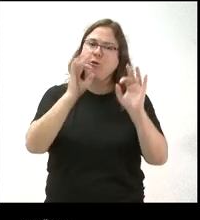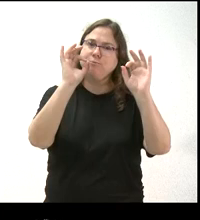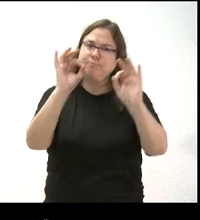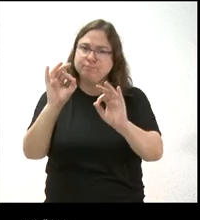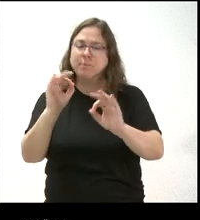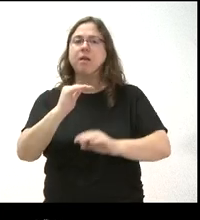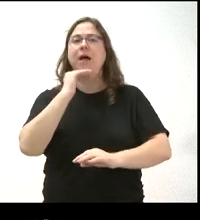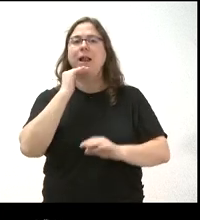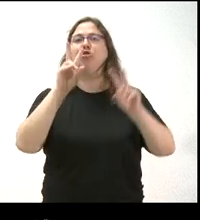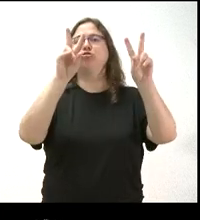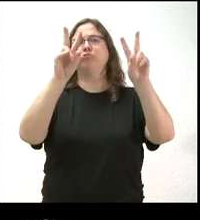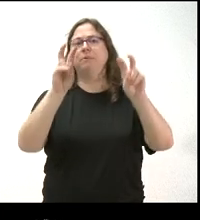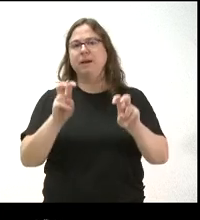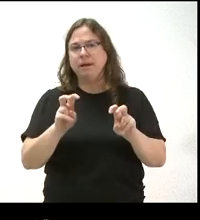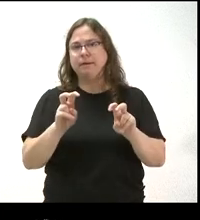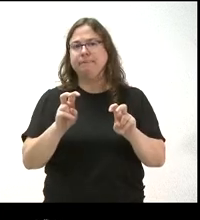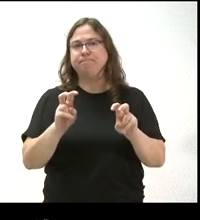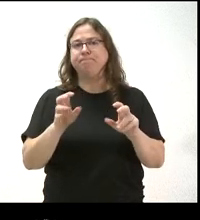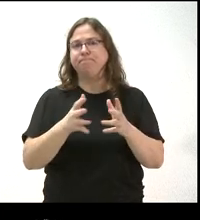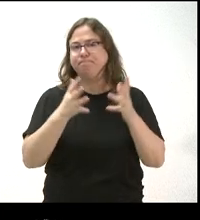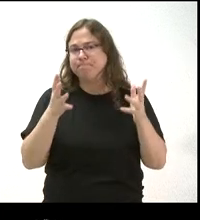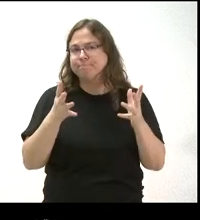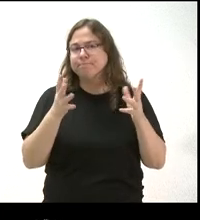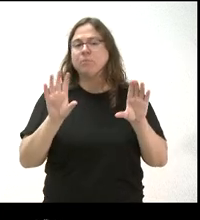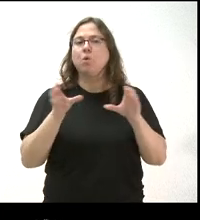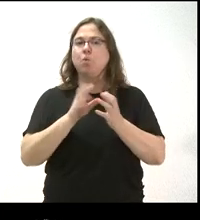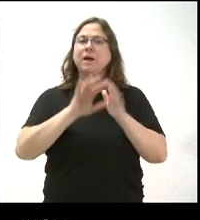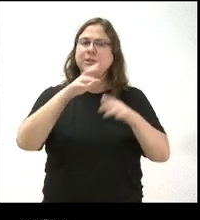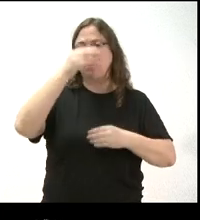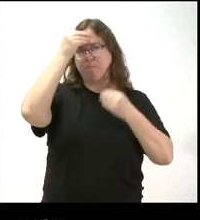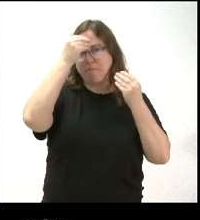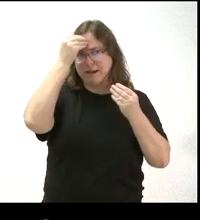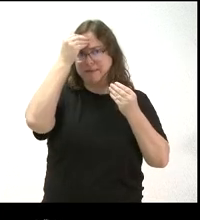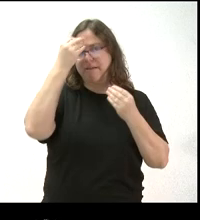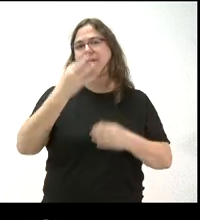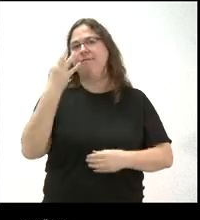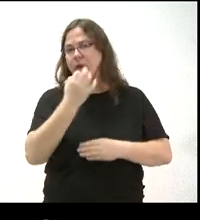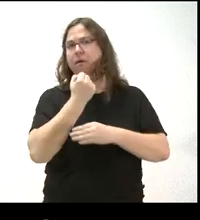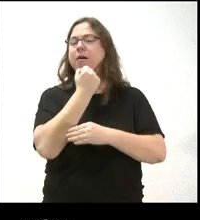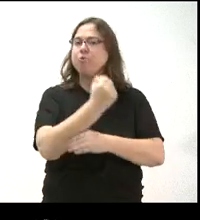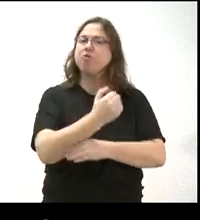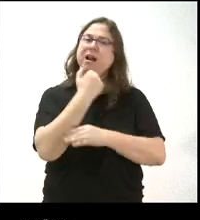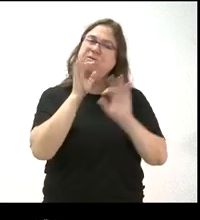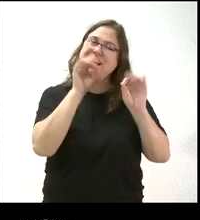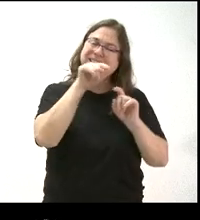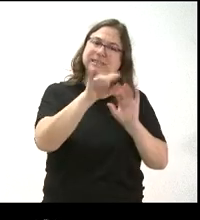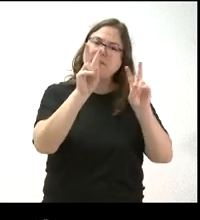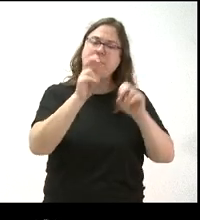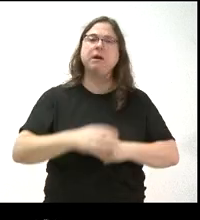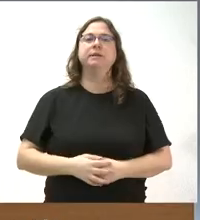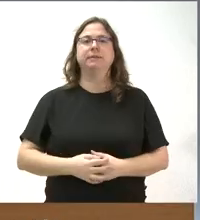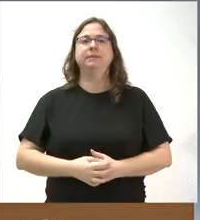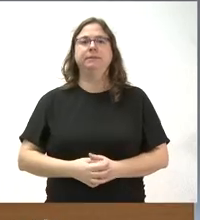o alguna cuestión que la Junta considere que tiene que apoyar concretamente sobre esa gana.